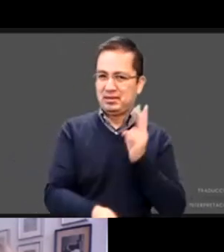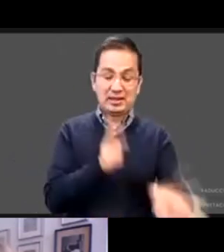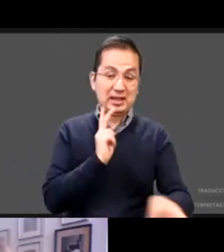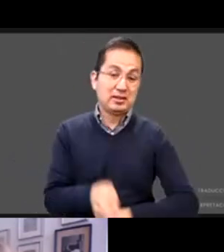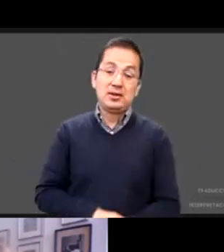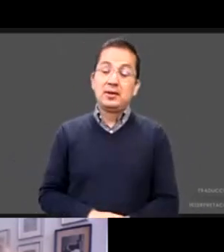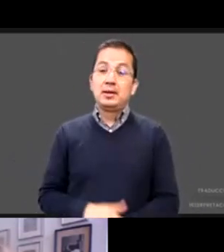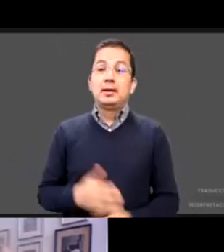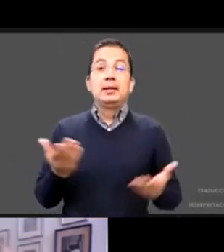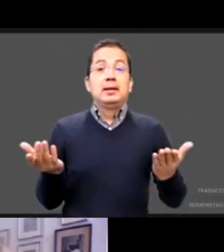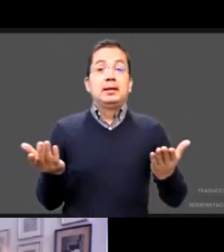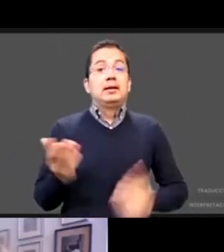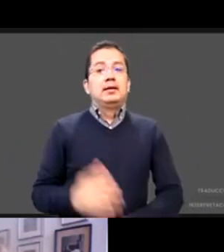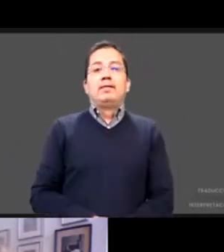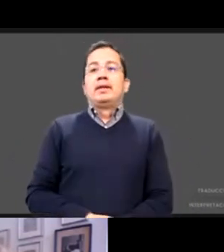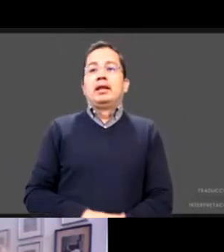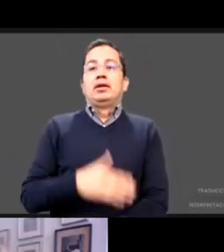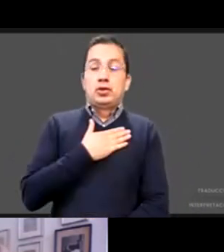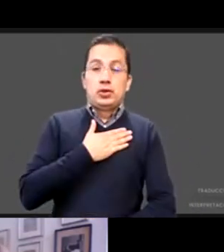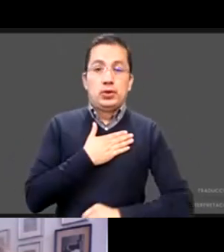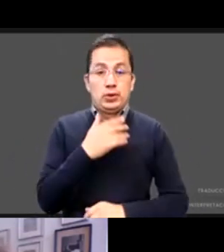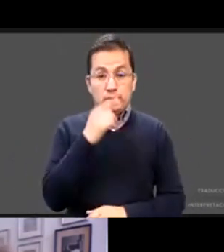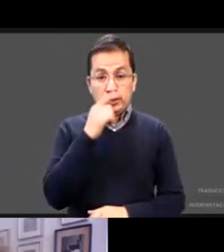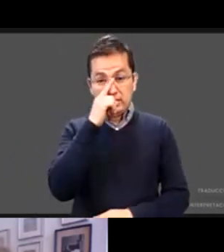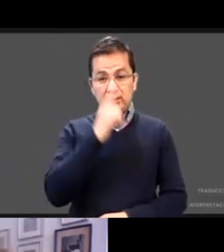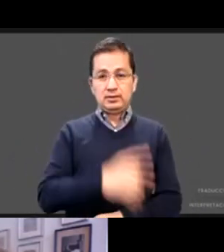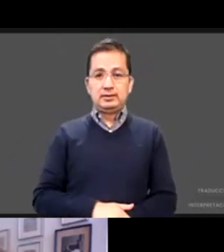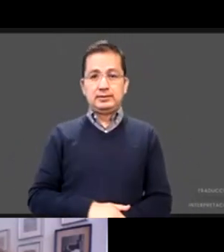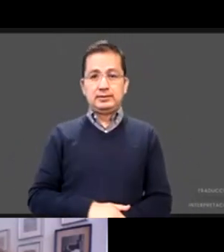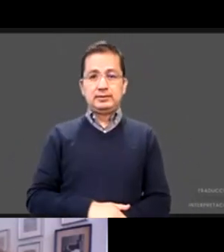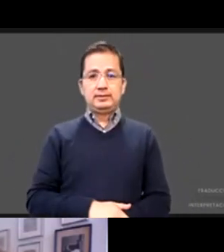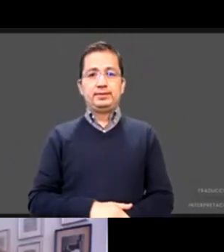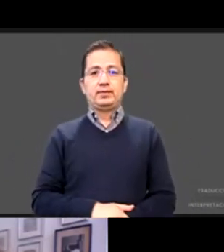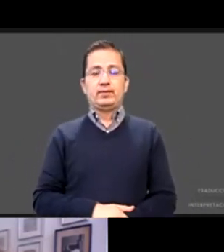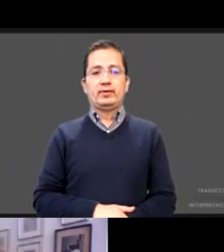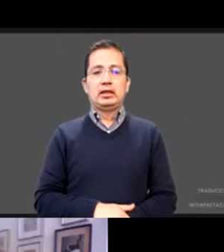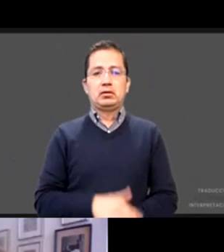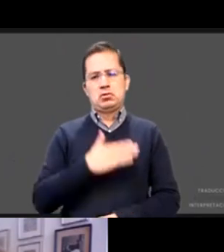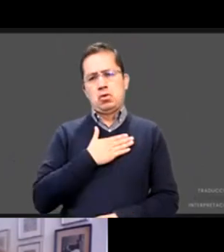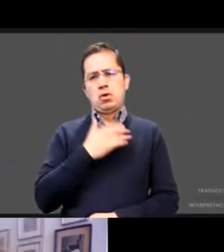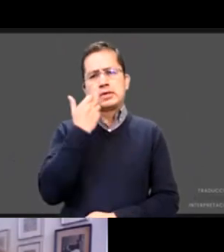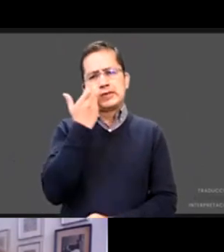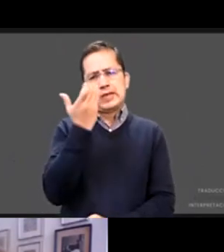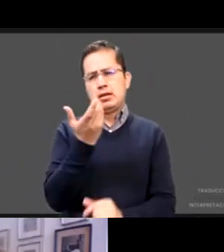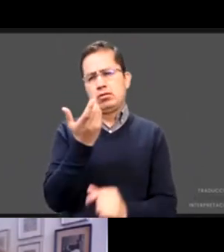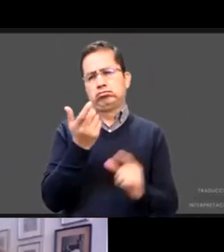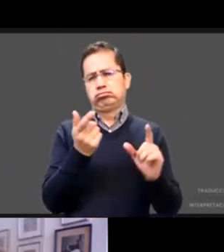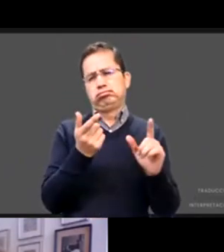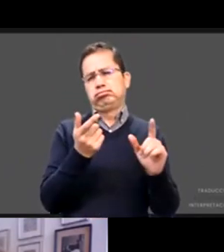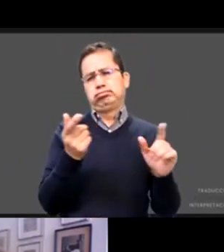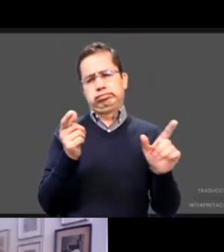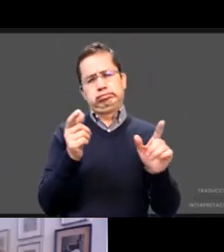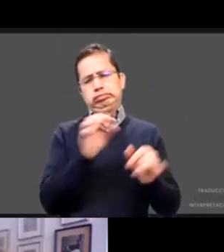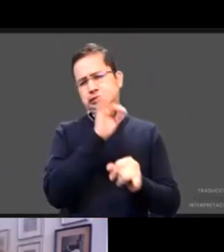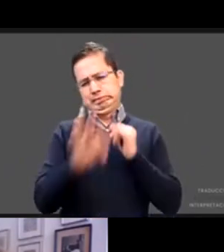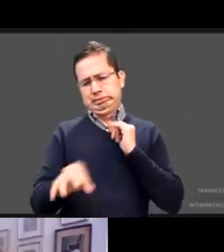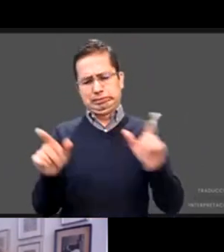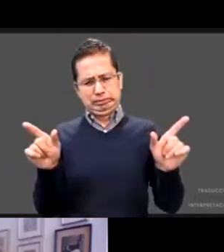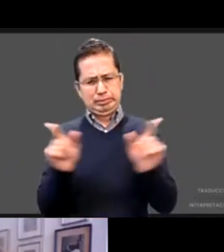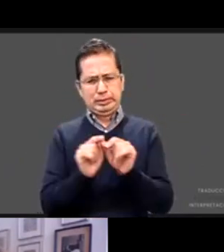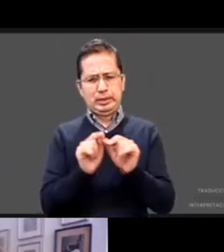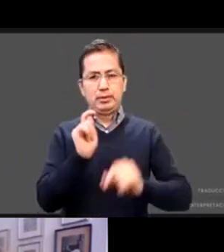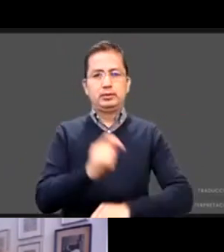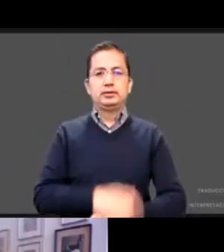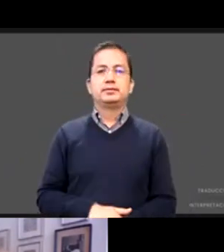quisiera decir solamente de manera muy breve que bueno estamos